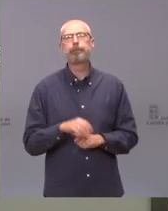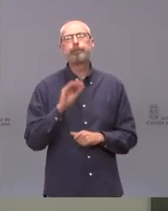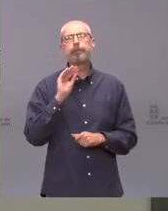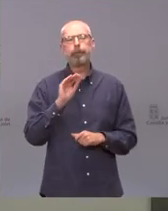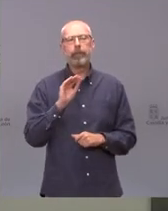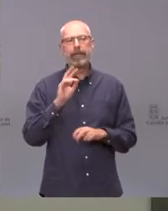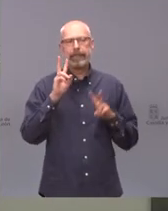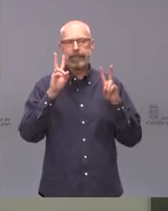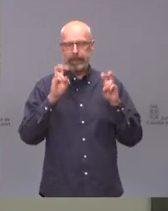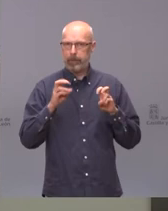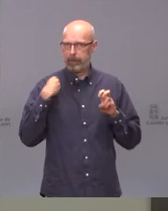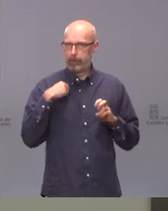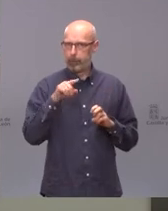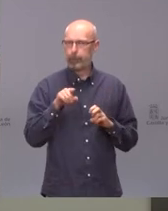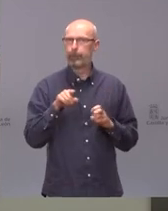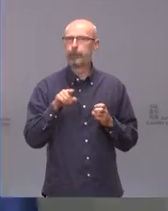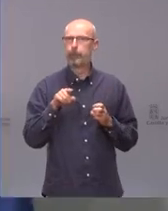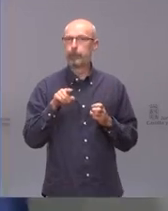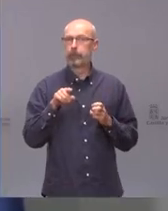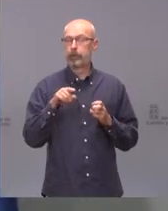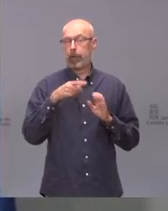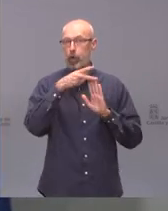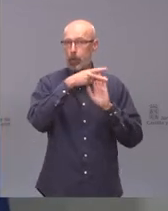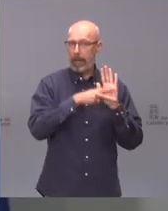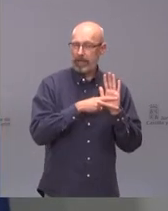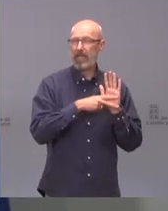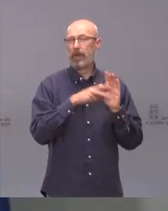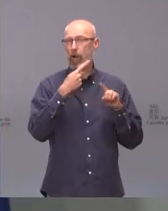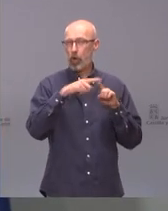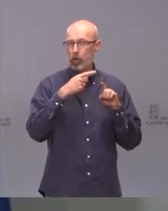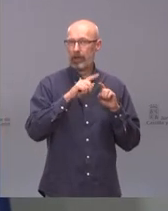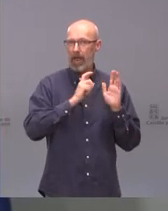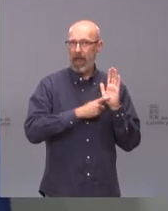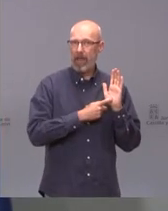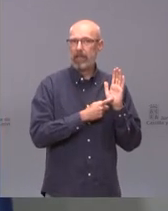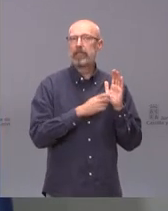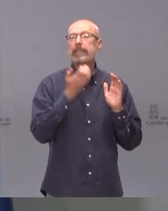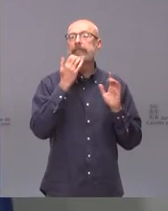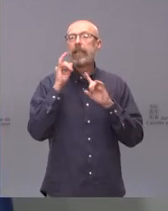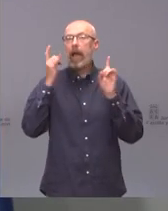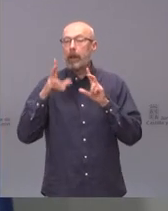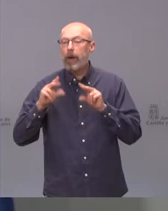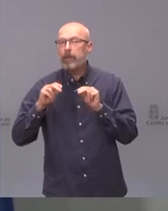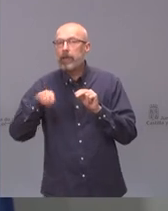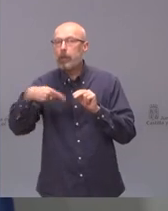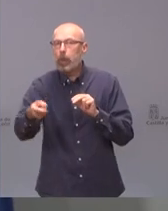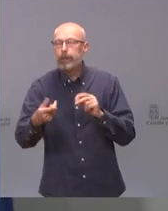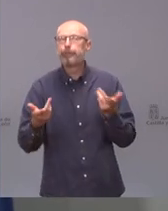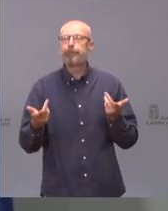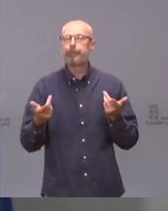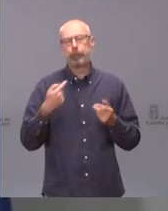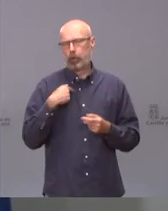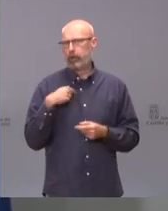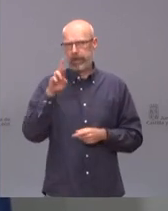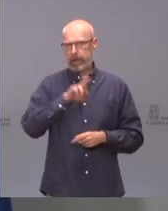a la normativa y a lo que va a ocurrir si decae el estado de alarma, que insisto,